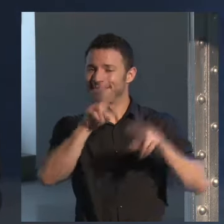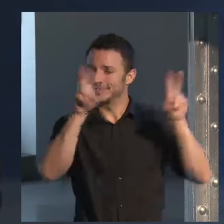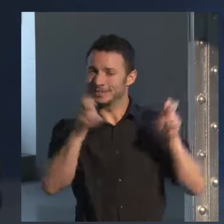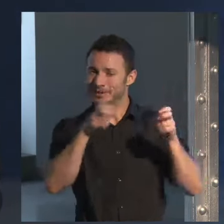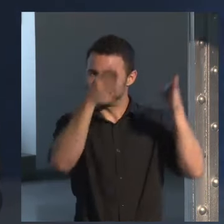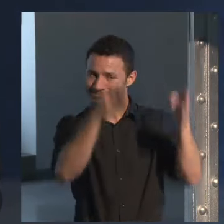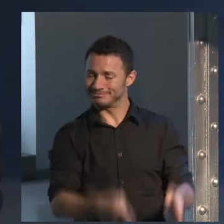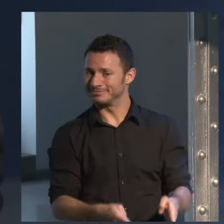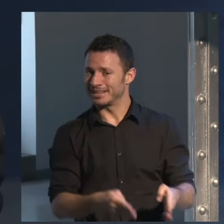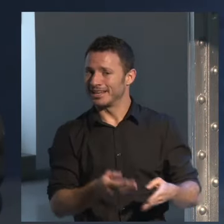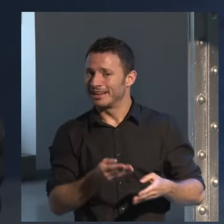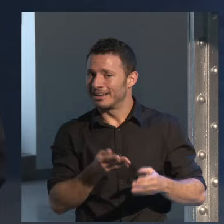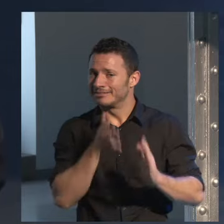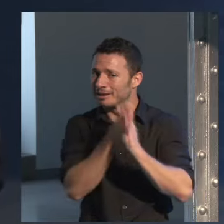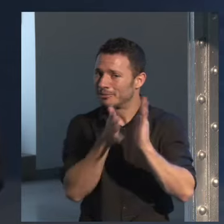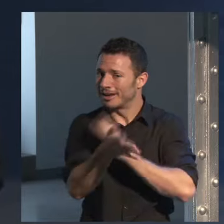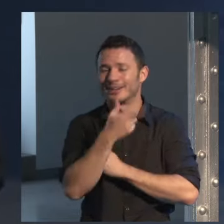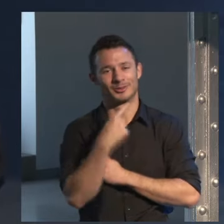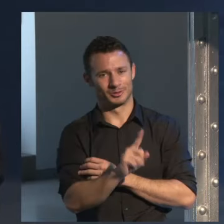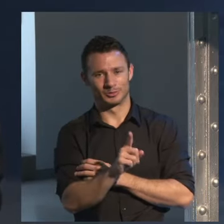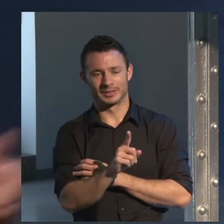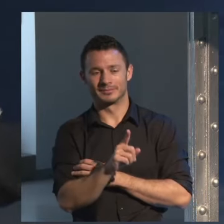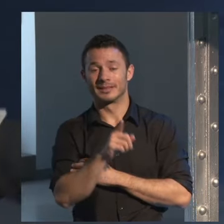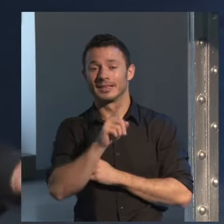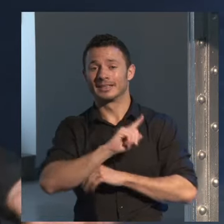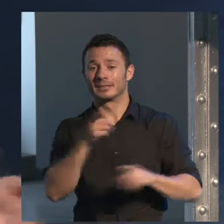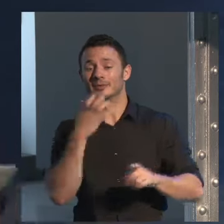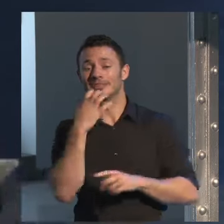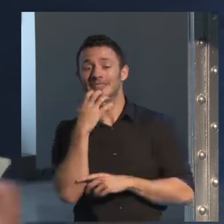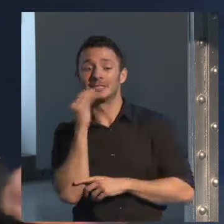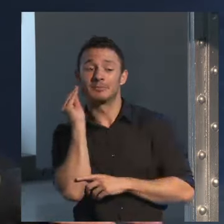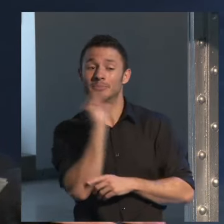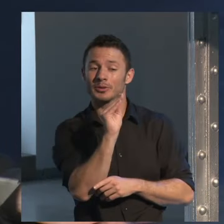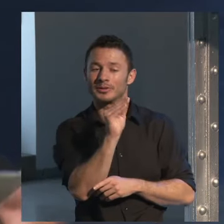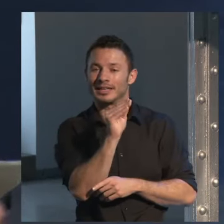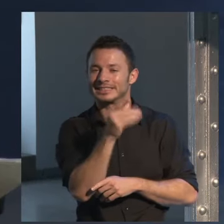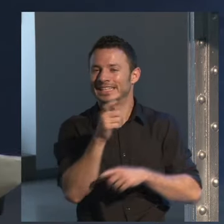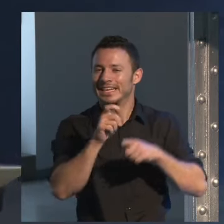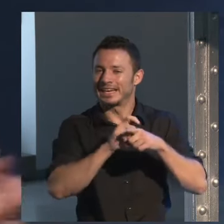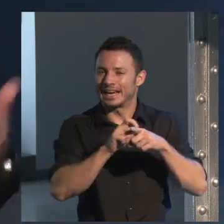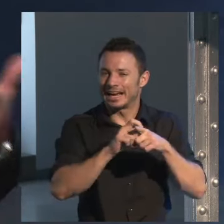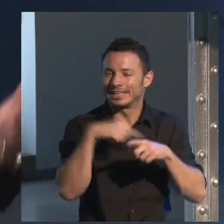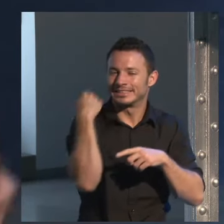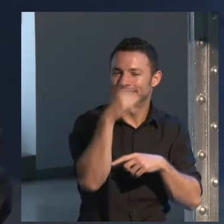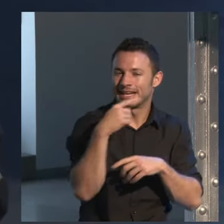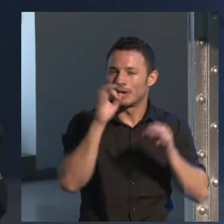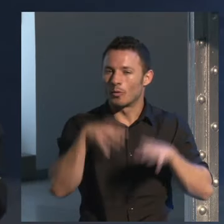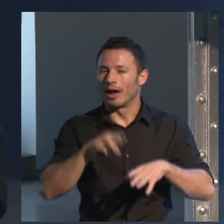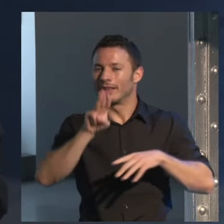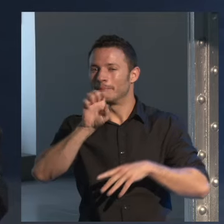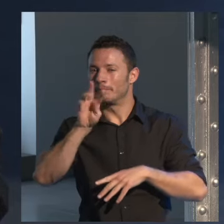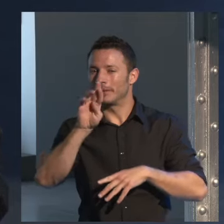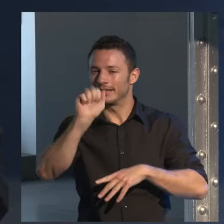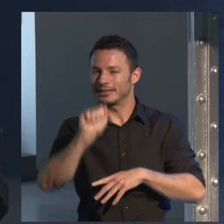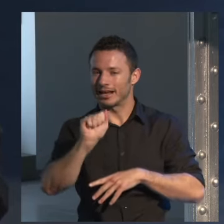y hay una cosa que tampoco le gusta que le preguntemos los periodistas, y es si se parece o no a Petra Delicado, no te lo voy a preguntar, pero es algo que tampoco le gusta